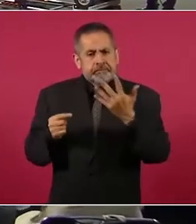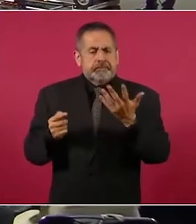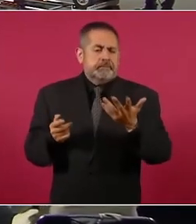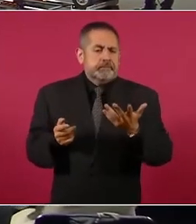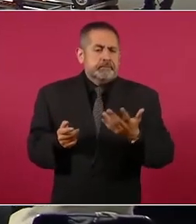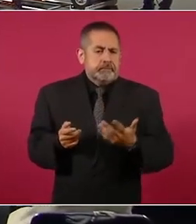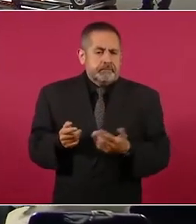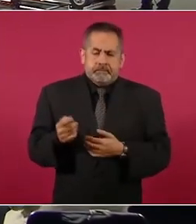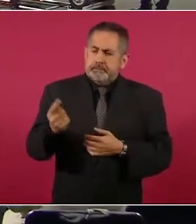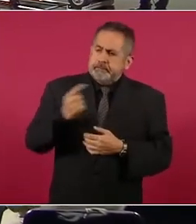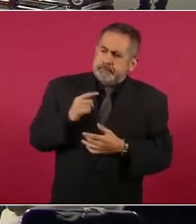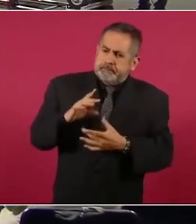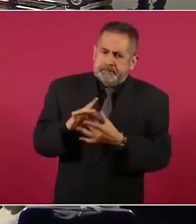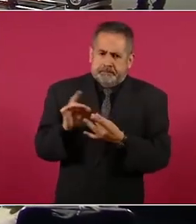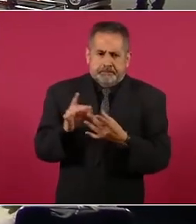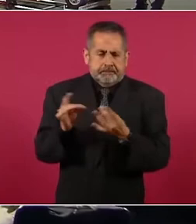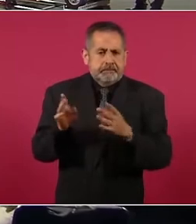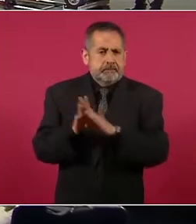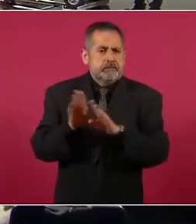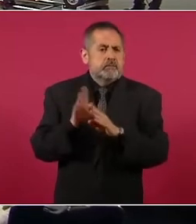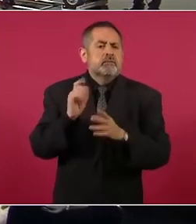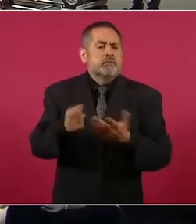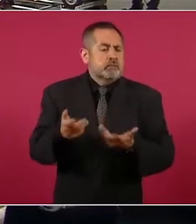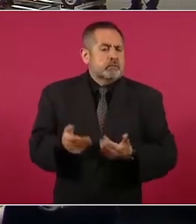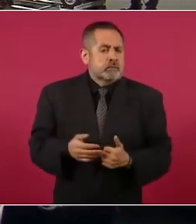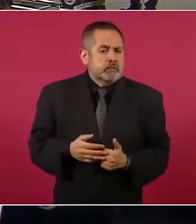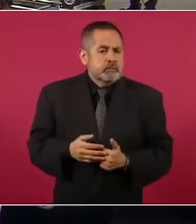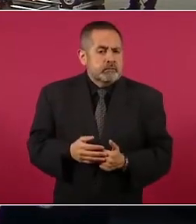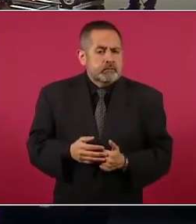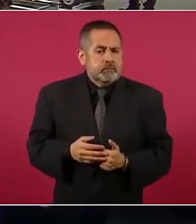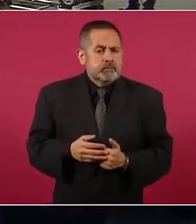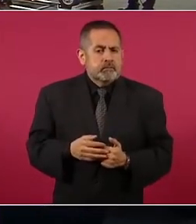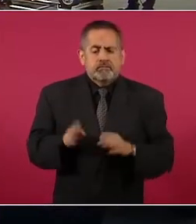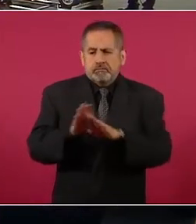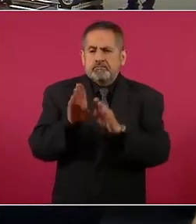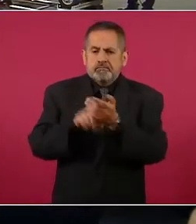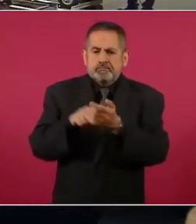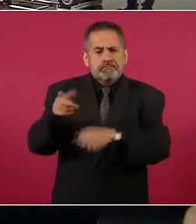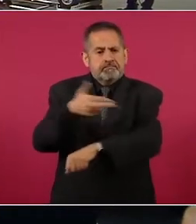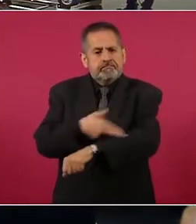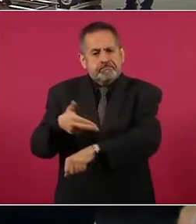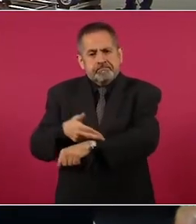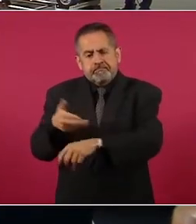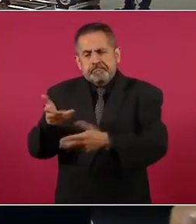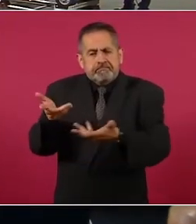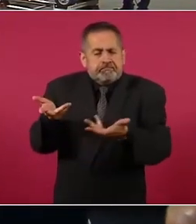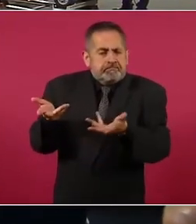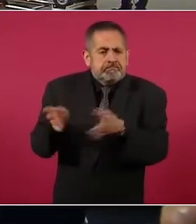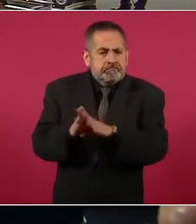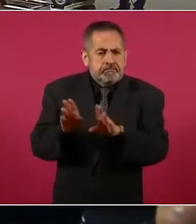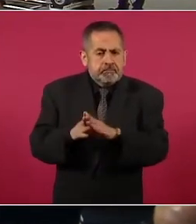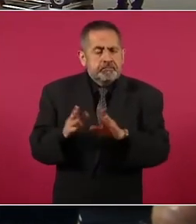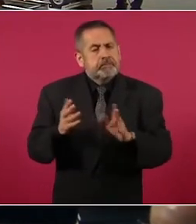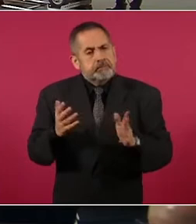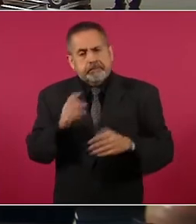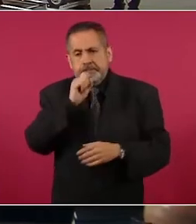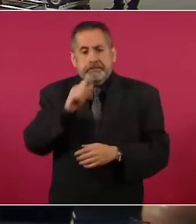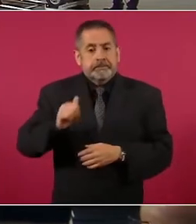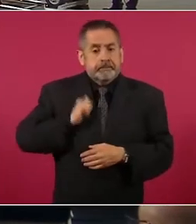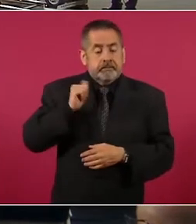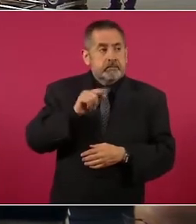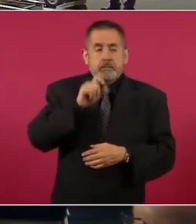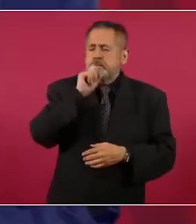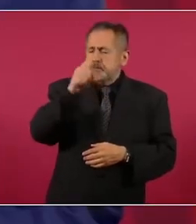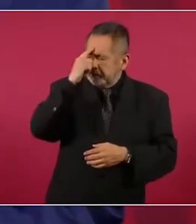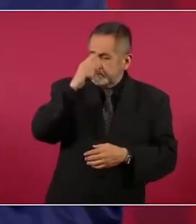nos exponga cómo lo están haciendo y también aprovechar, porque me